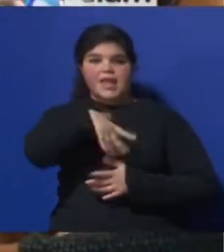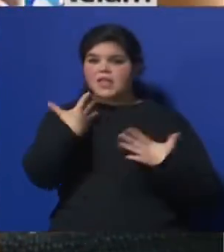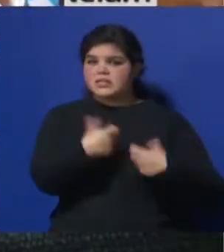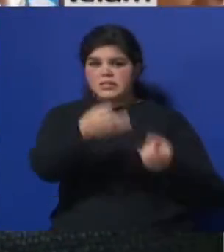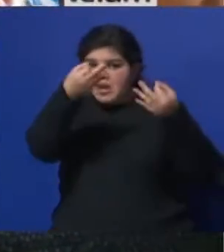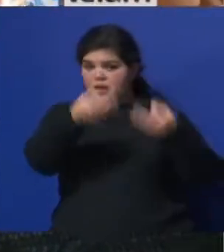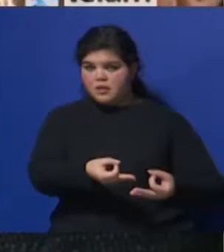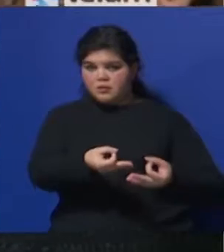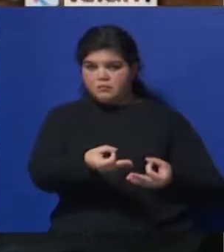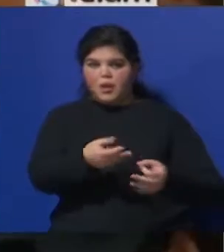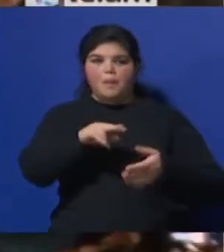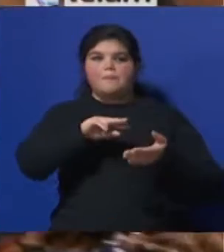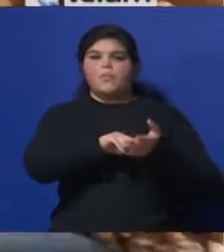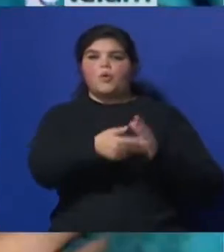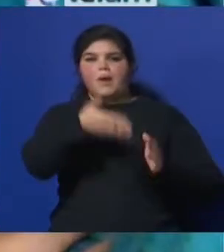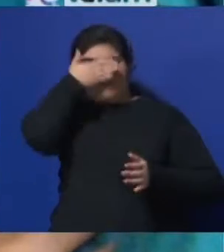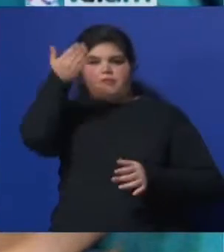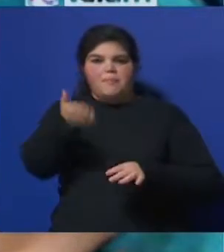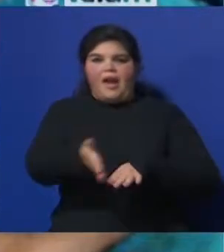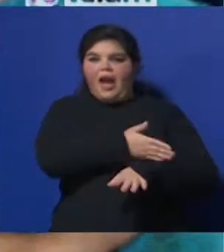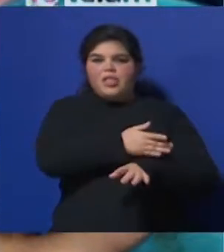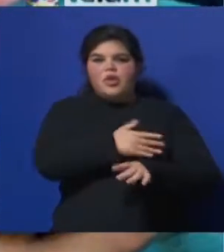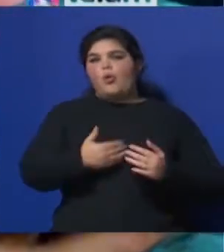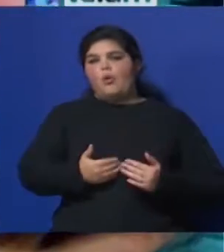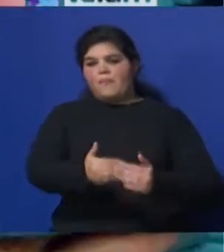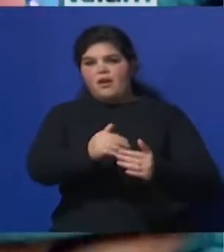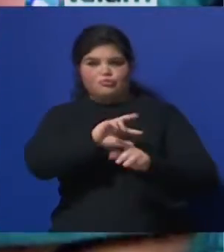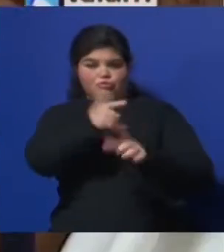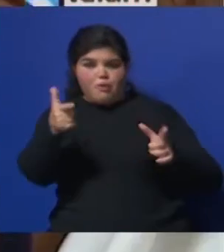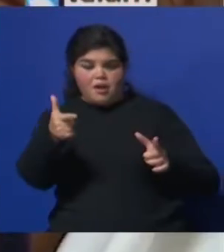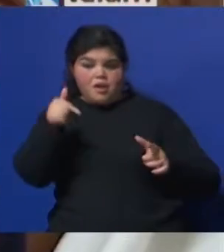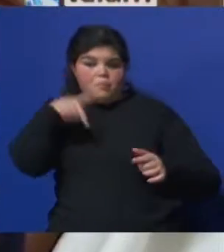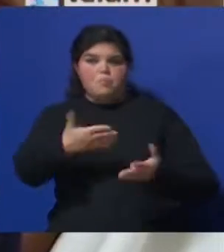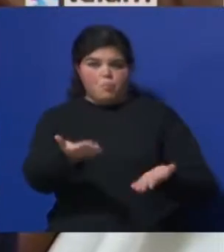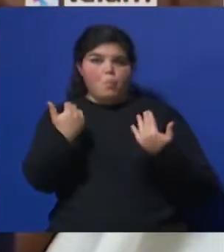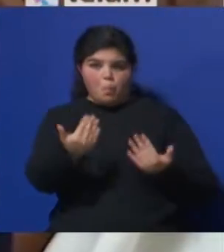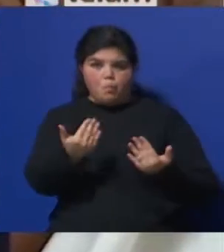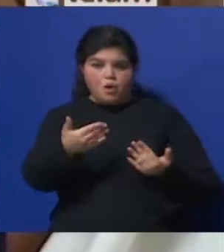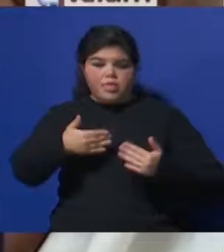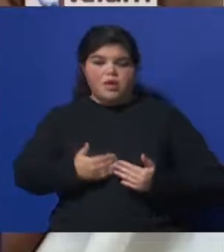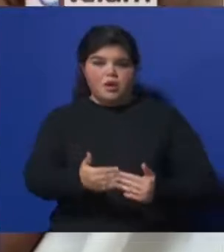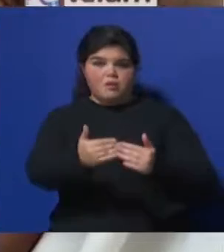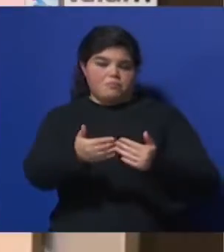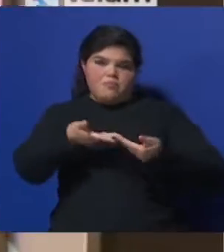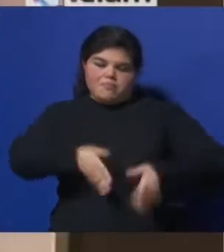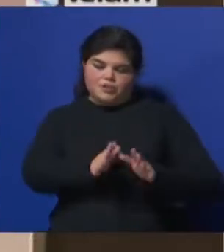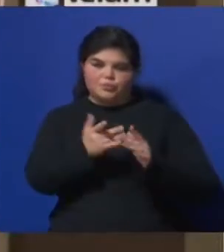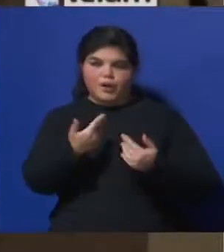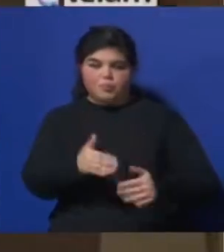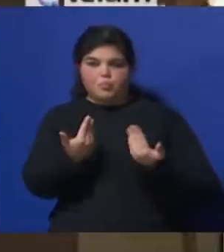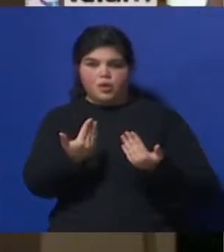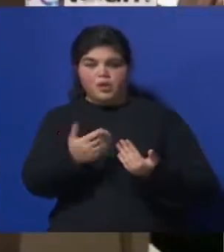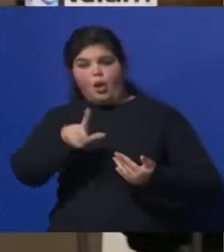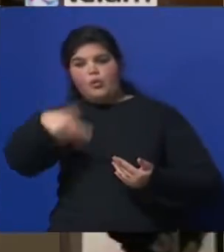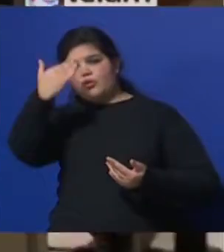Que no tienen patologías previas Ni durante el embarazo Y que viene bien su bebé Y bueno, pueden tener un parto natural Después del 15% restante